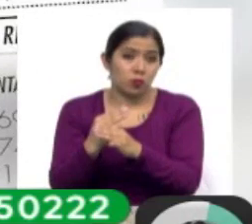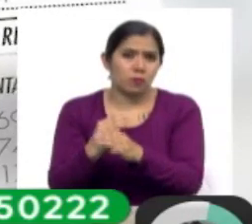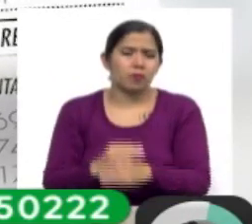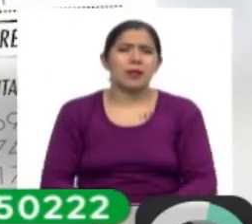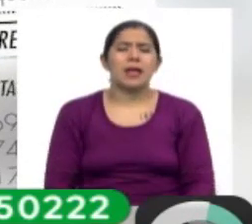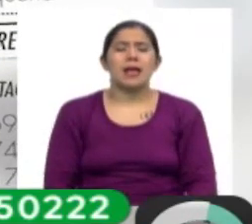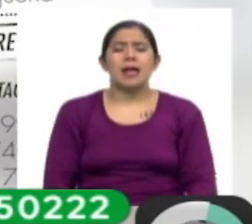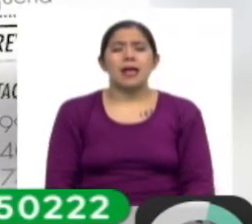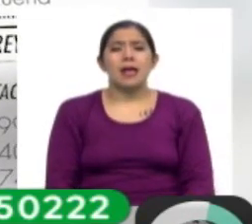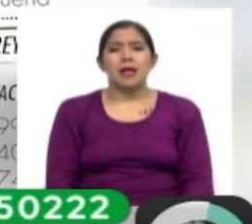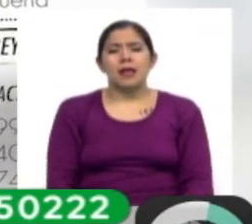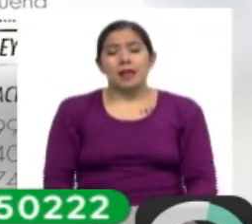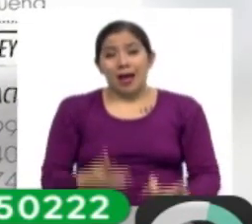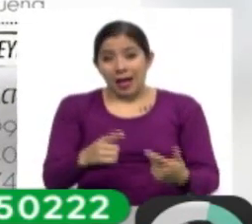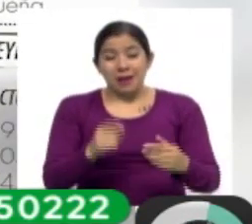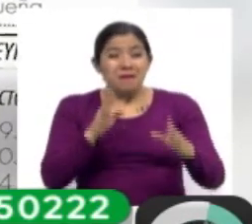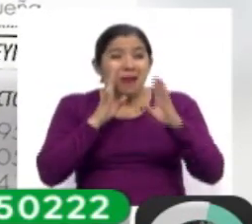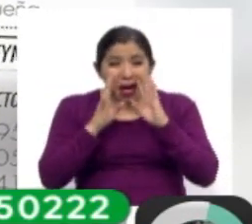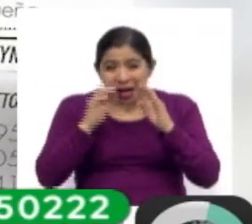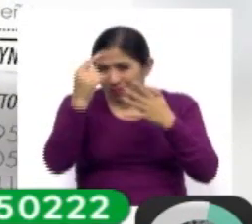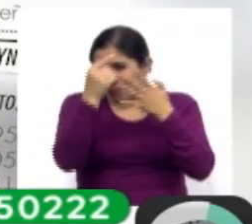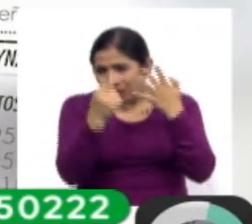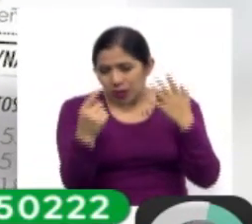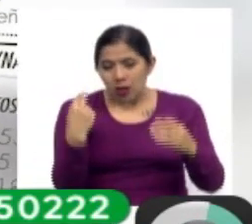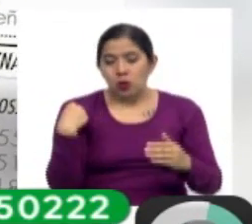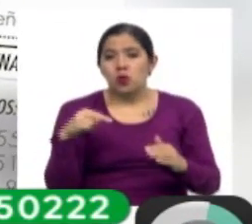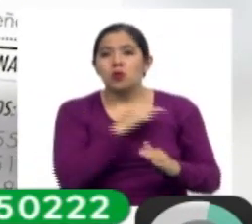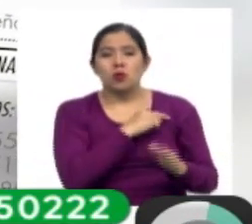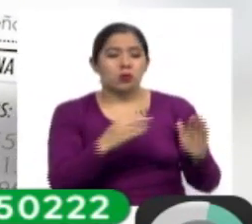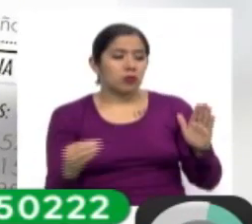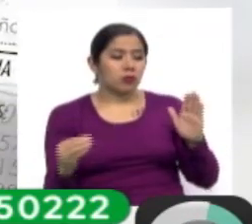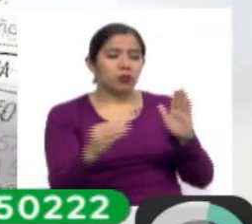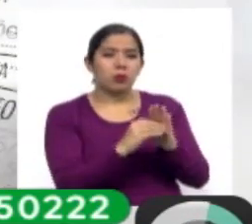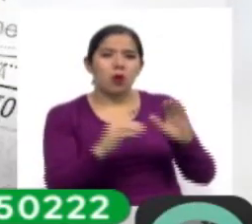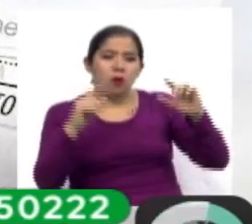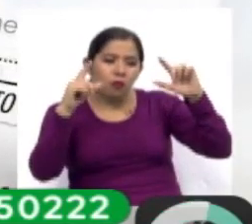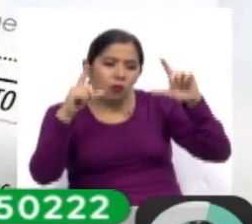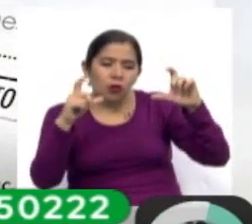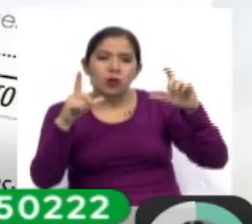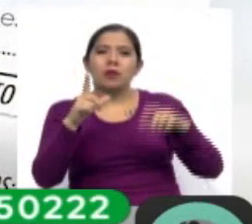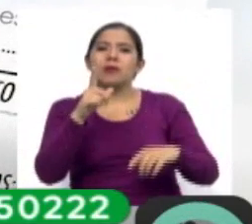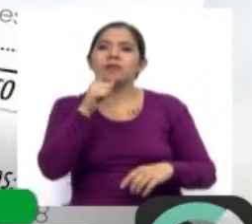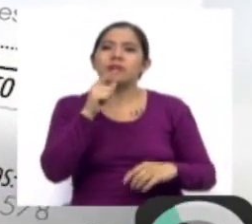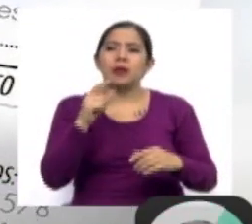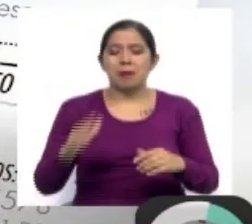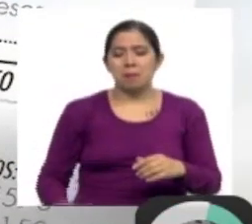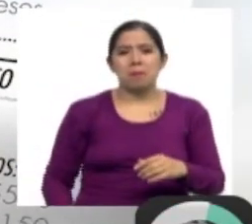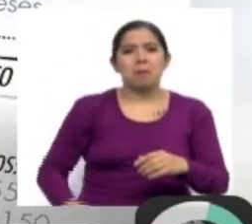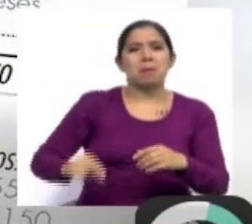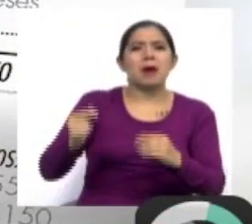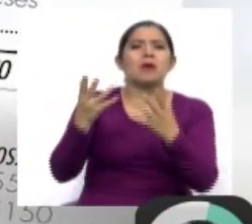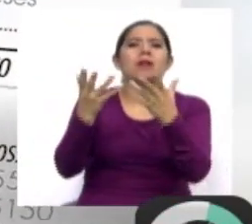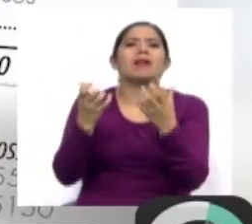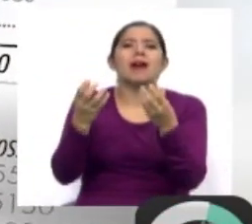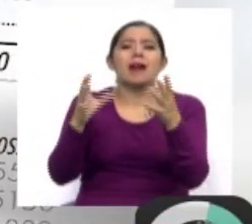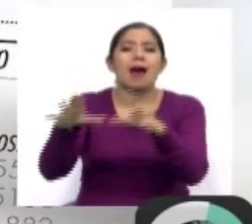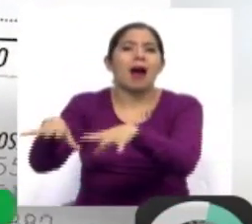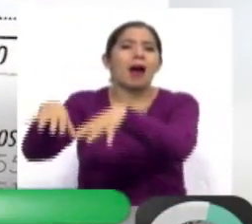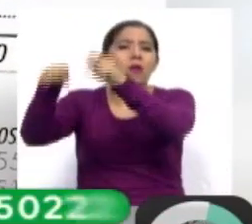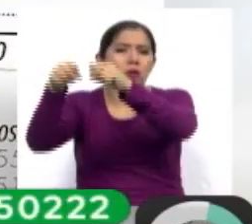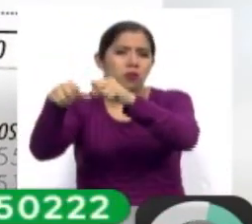Y en esas redes sociales nosotros publicamos las fotografías de los canes que queremos que sean adoptados